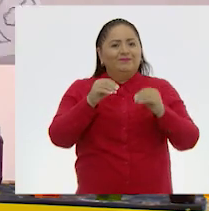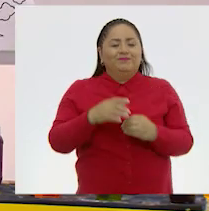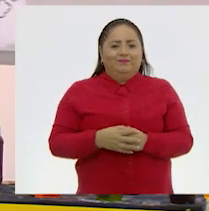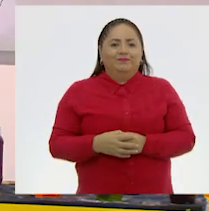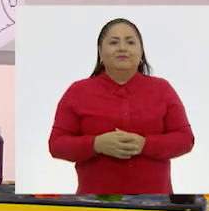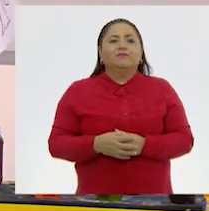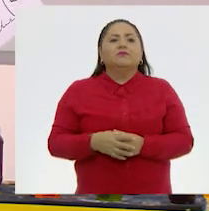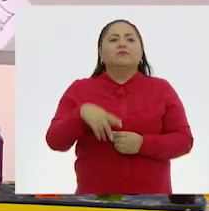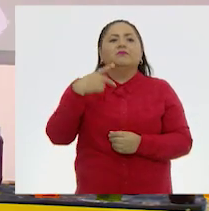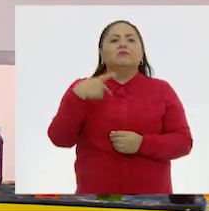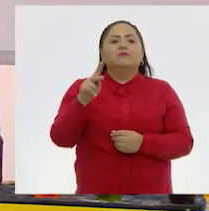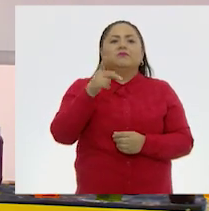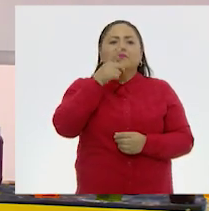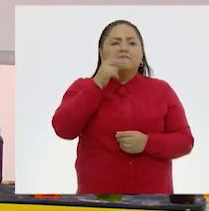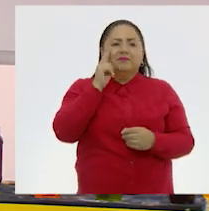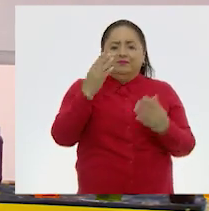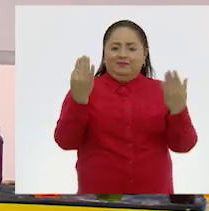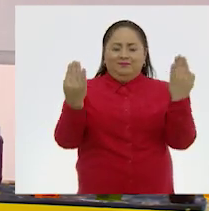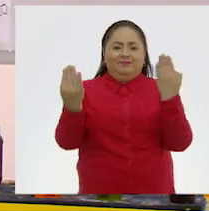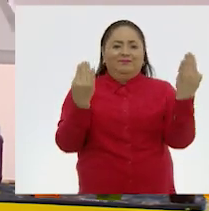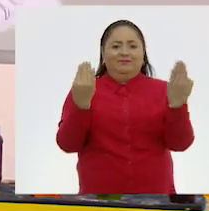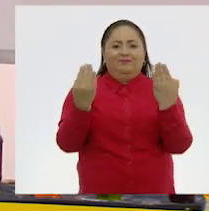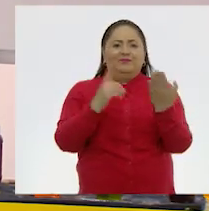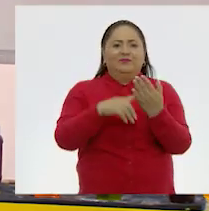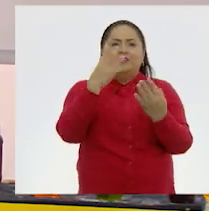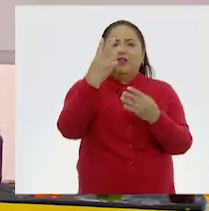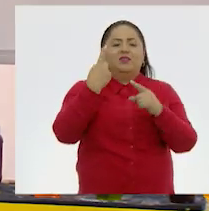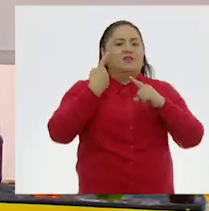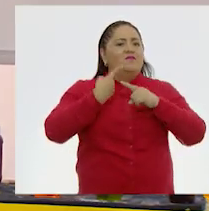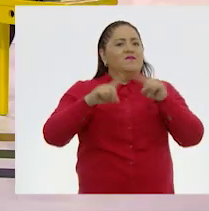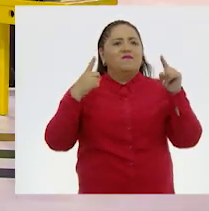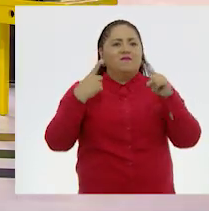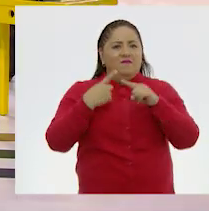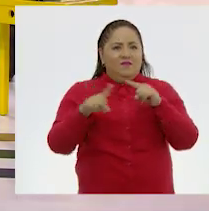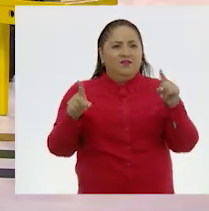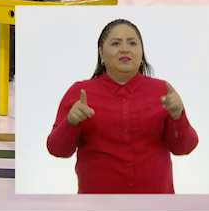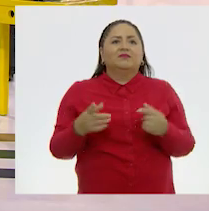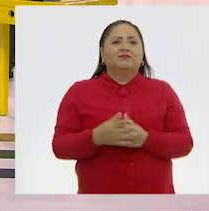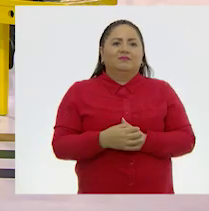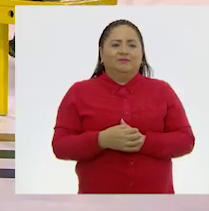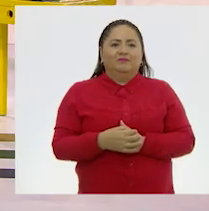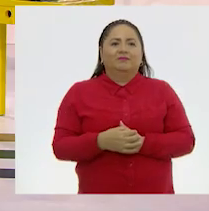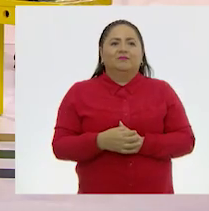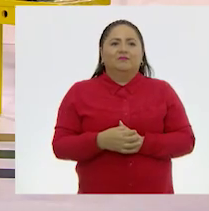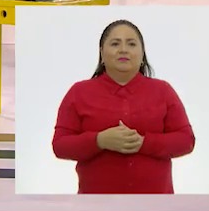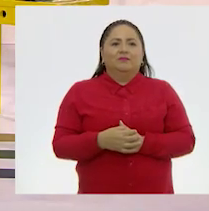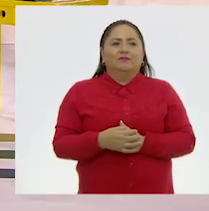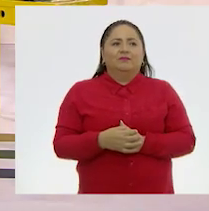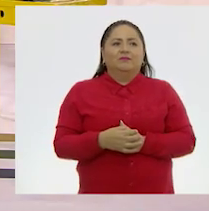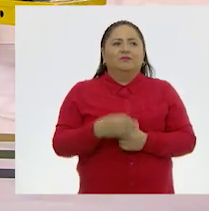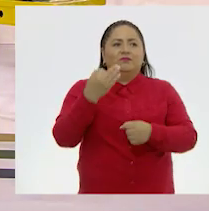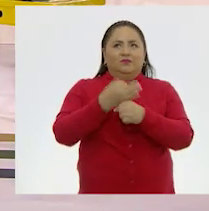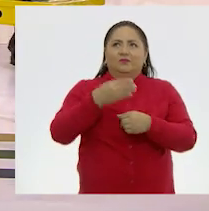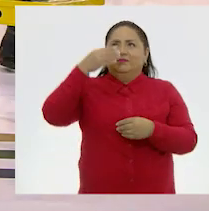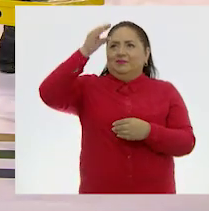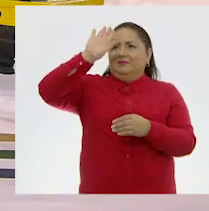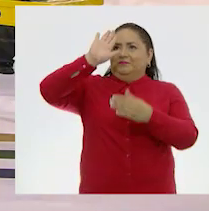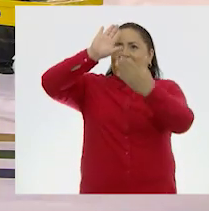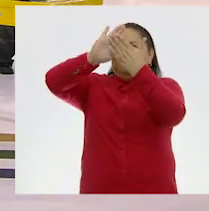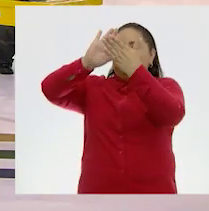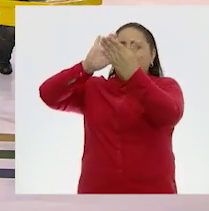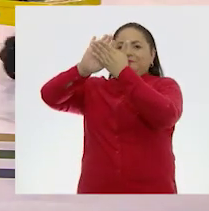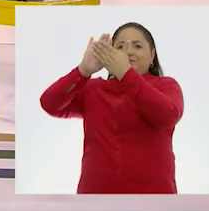resulta que nos... tenemos tres obras distintas. Por supuesto. pegarlas aquí para que quede...